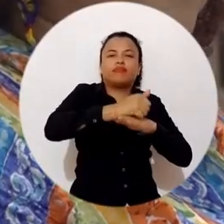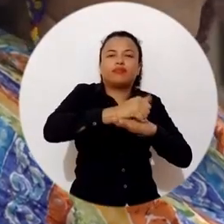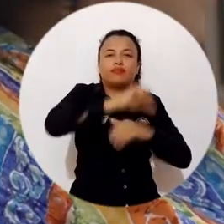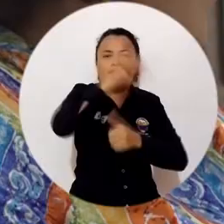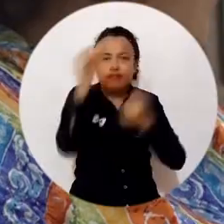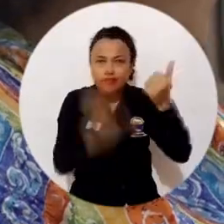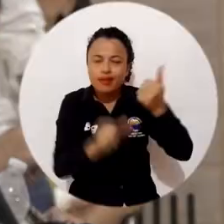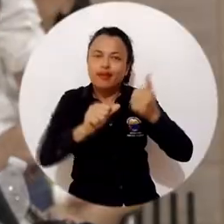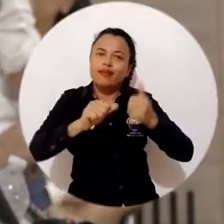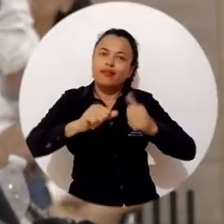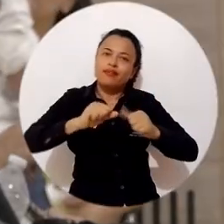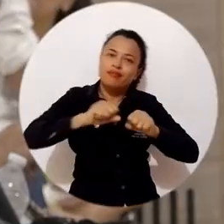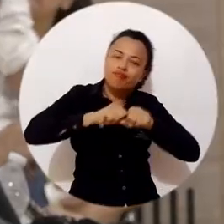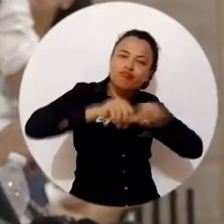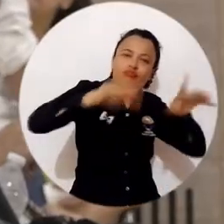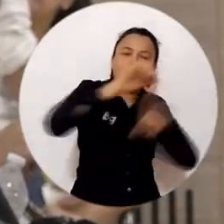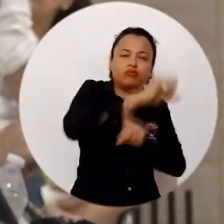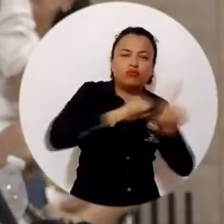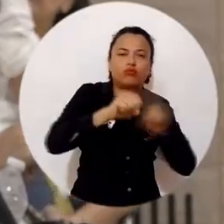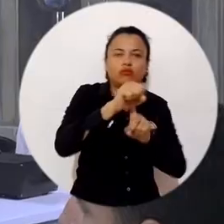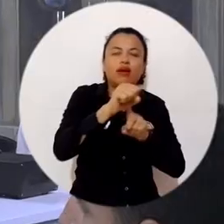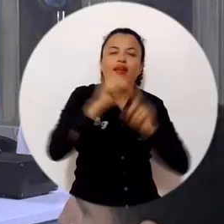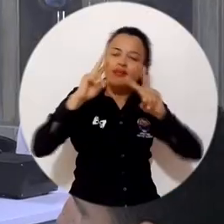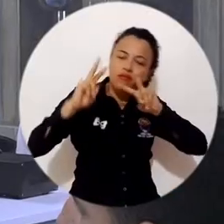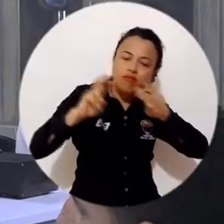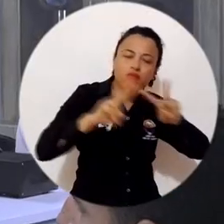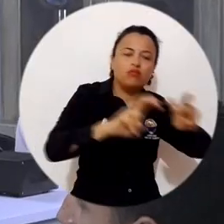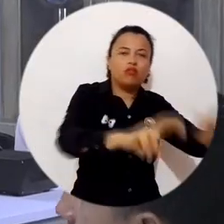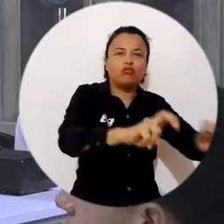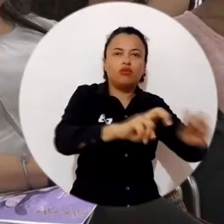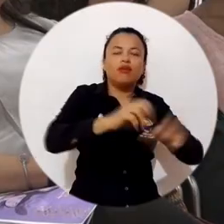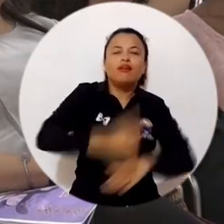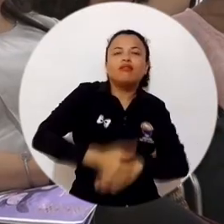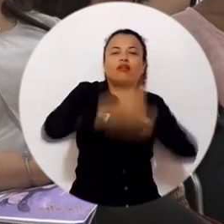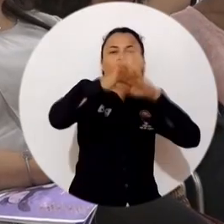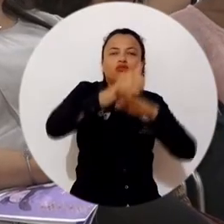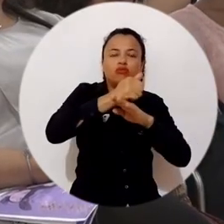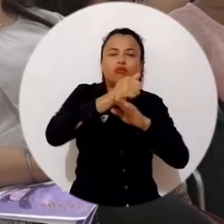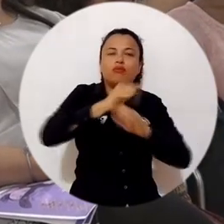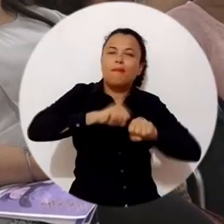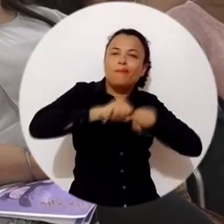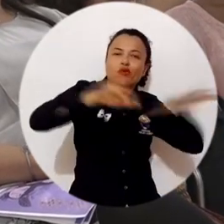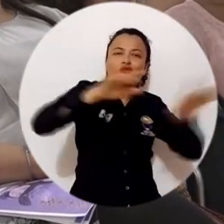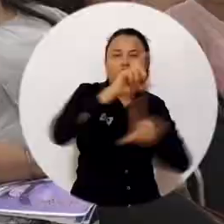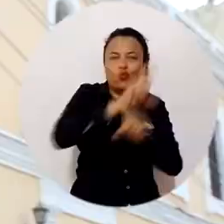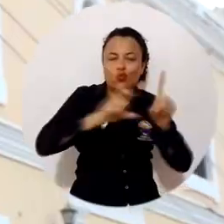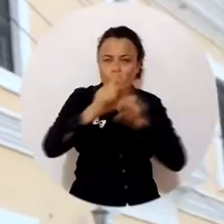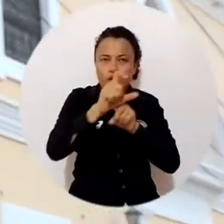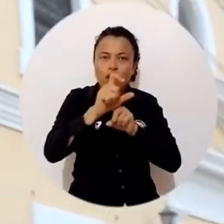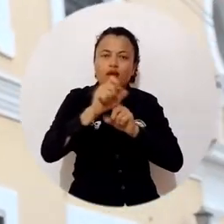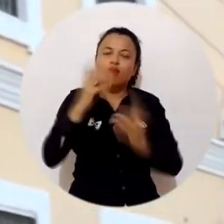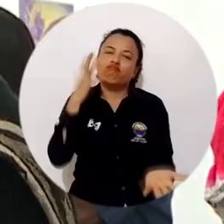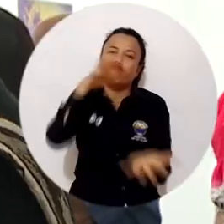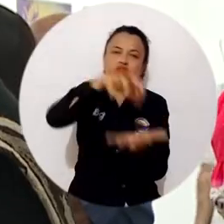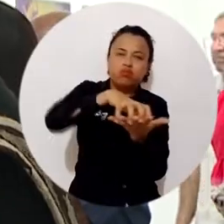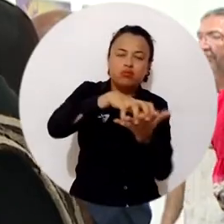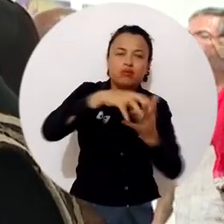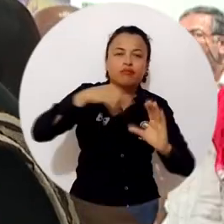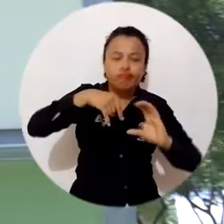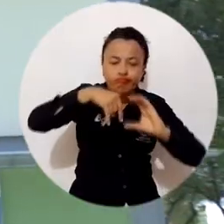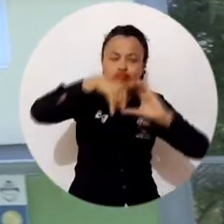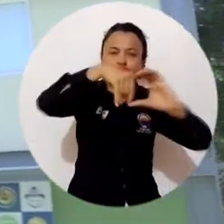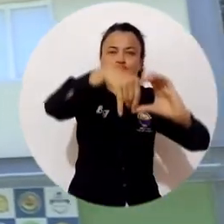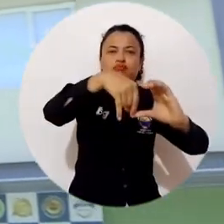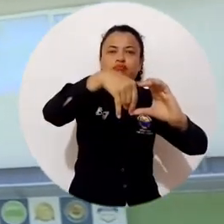por las Vicerrectorías de Extensión y Proyección Social, Investigación, la Dirección de Proyección Cultural, el Museo de Arte,